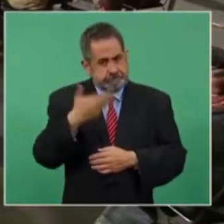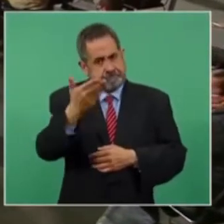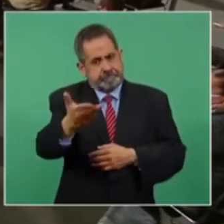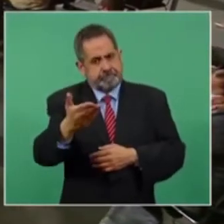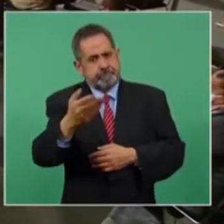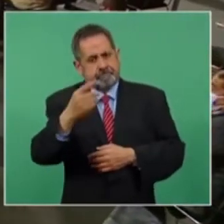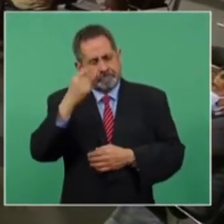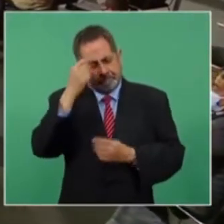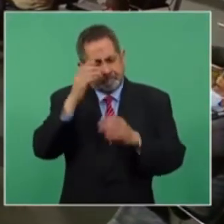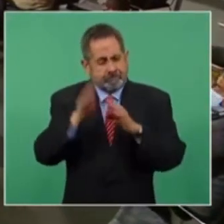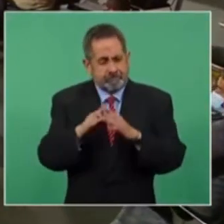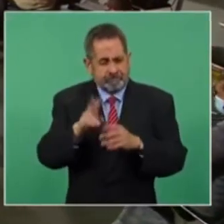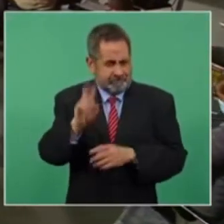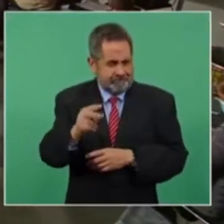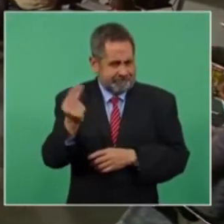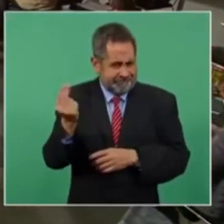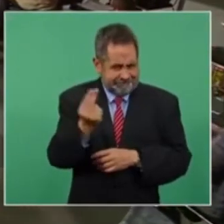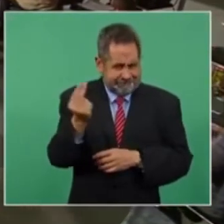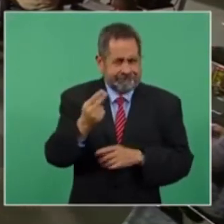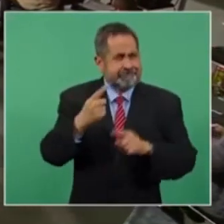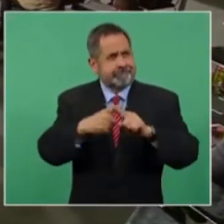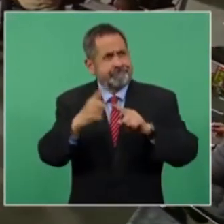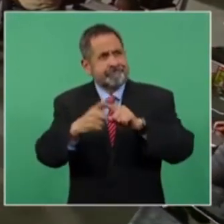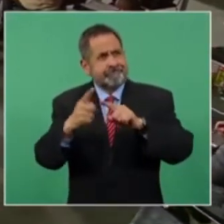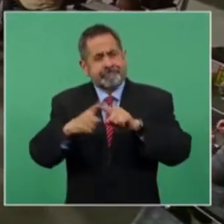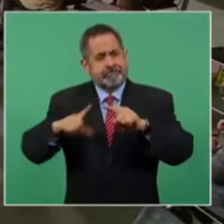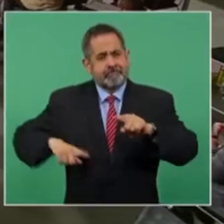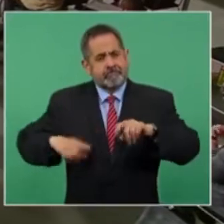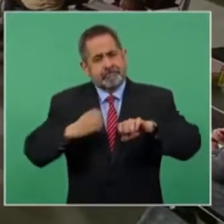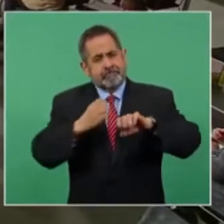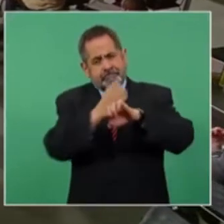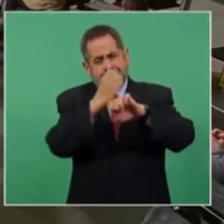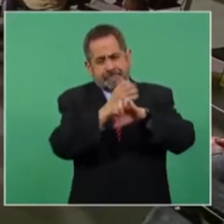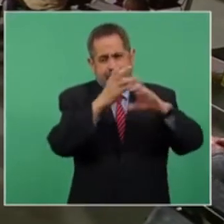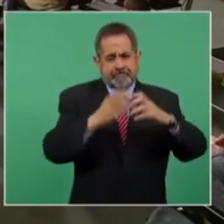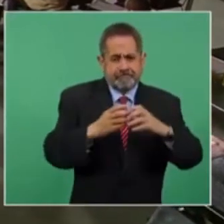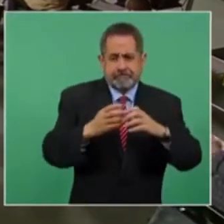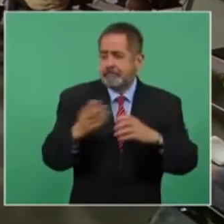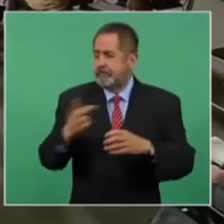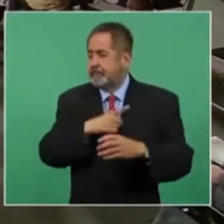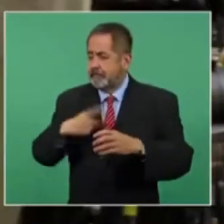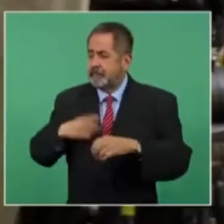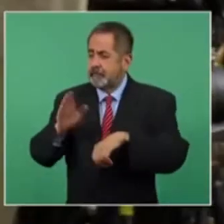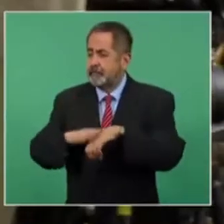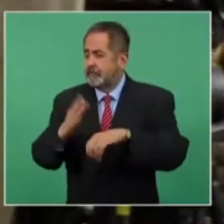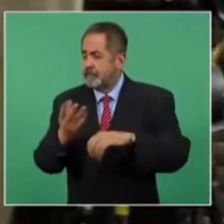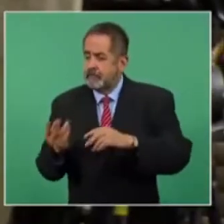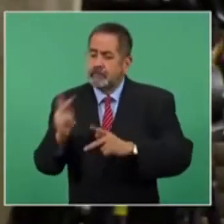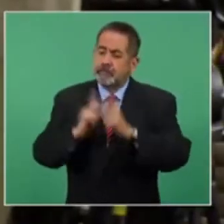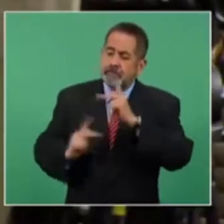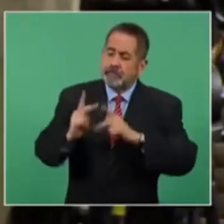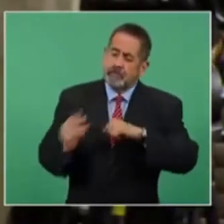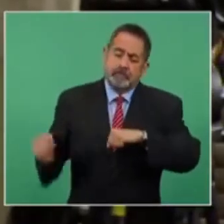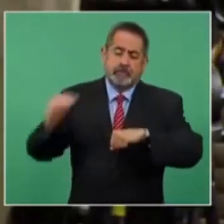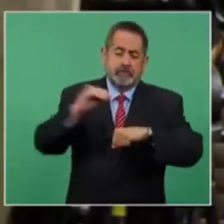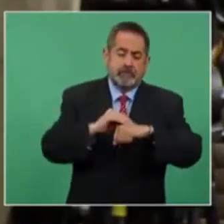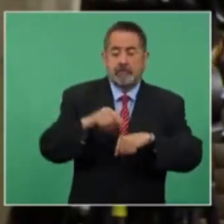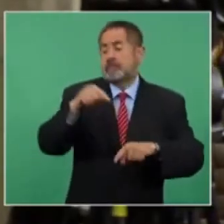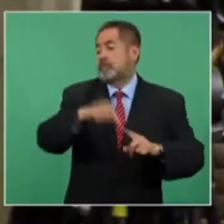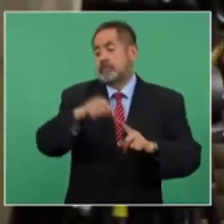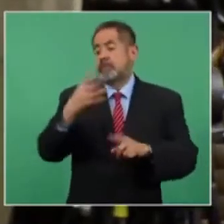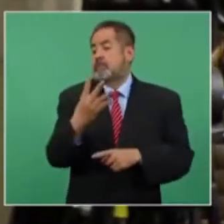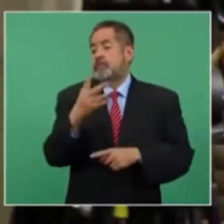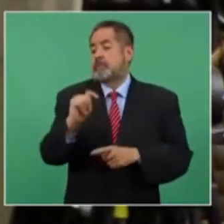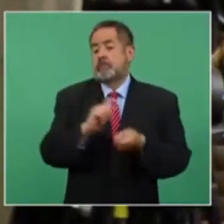es si es necesario que los gobiernos acompañen con endeudamiento los proyectos de la Cuarta Transformación en materia de